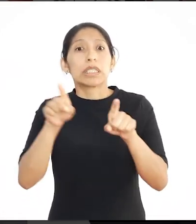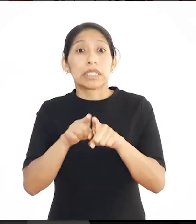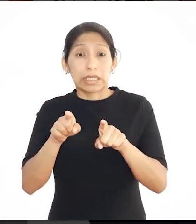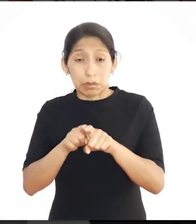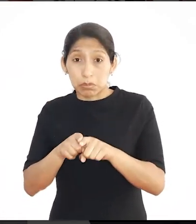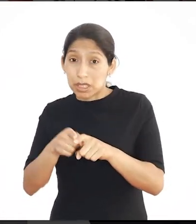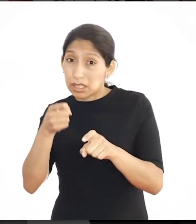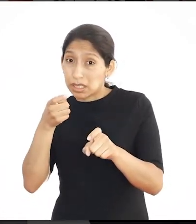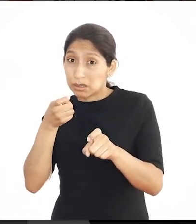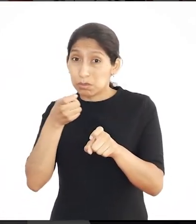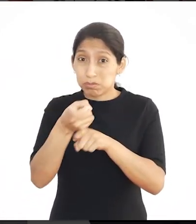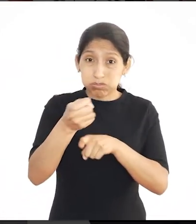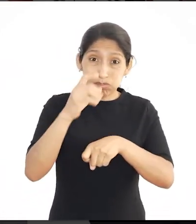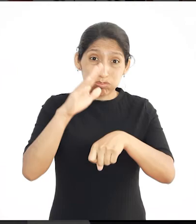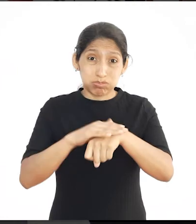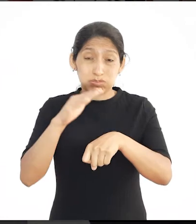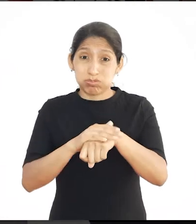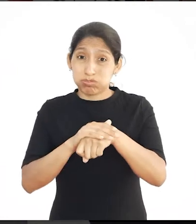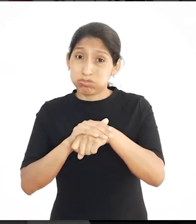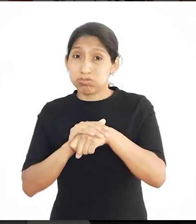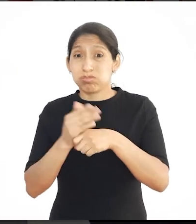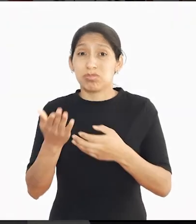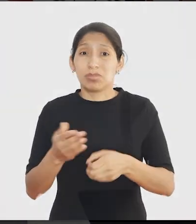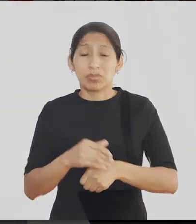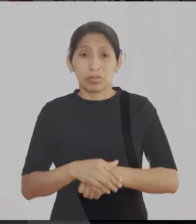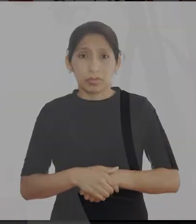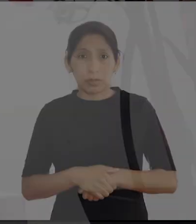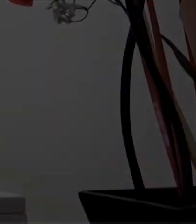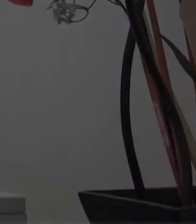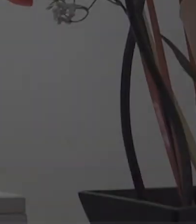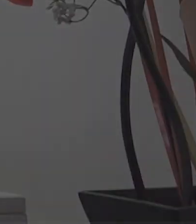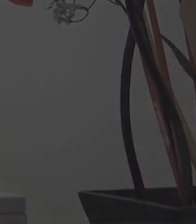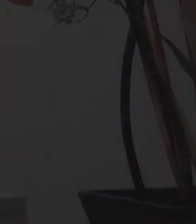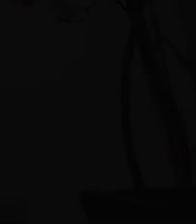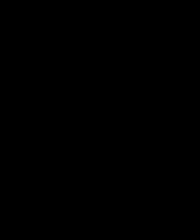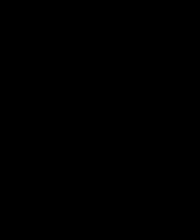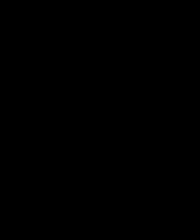también es violencia. Aruncia Aruncia Aruncia con